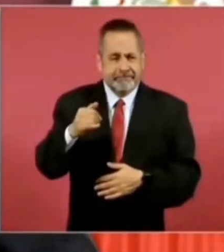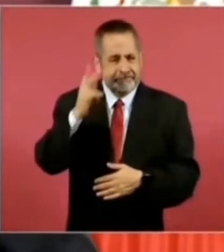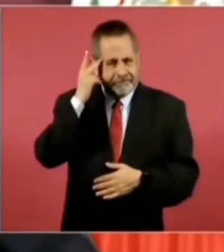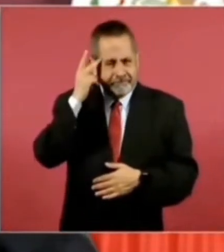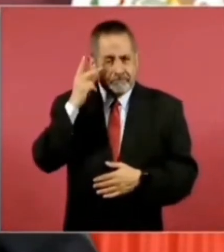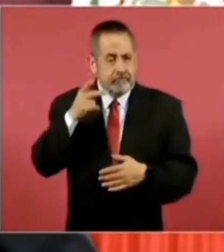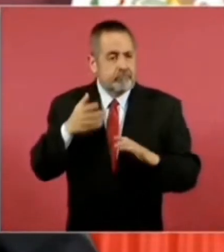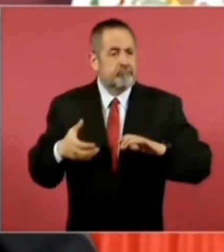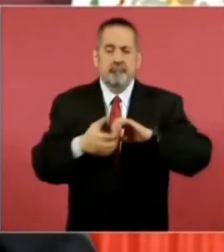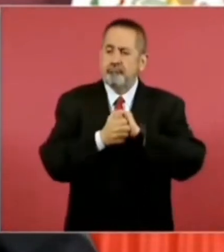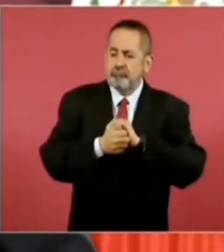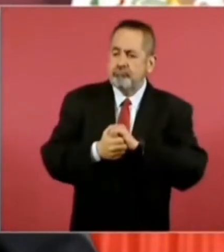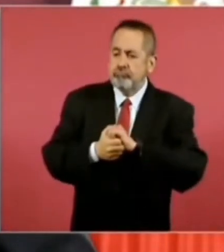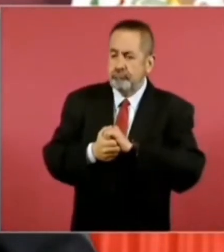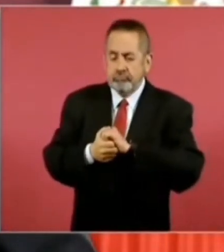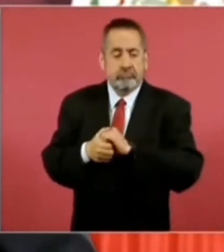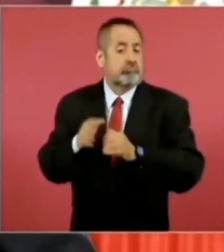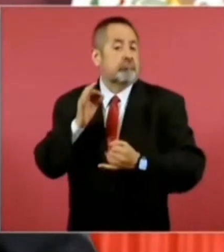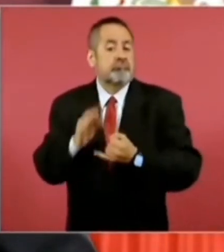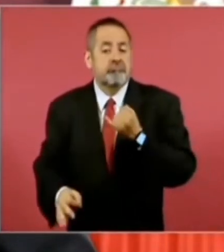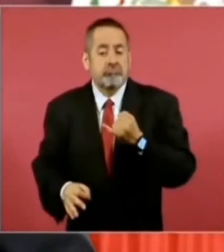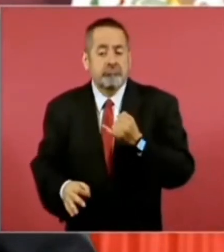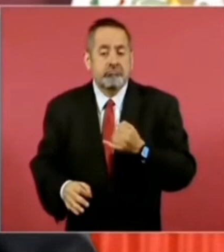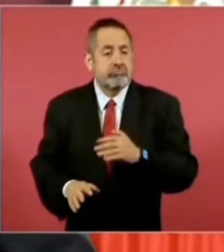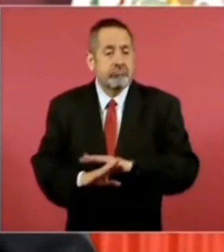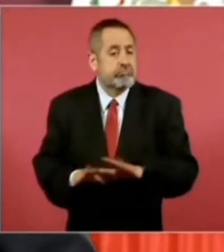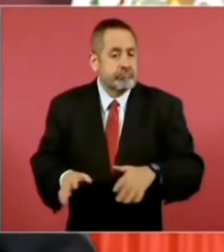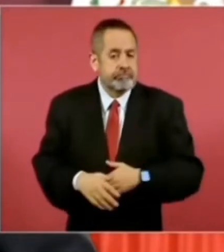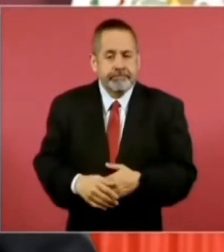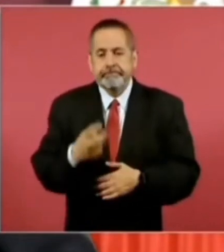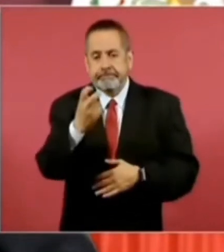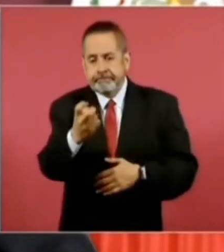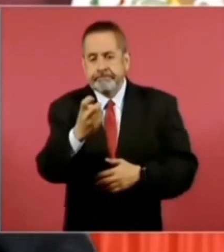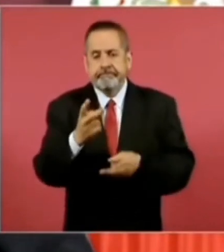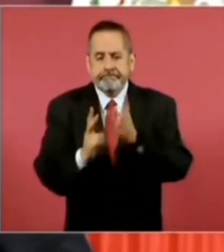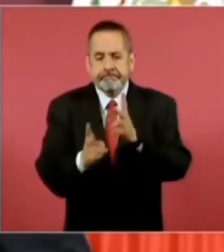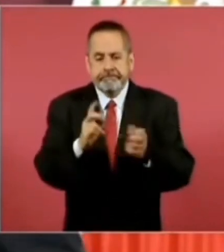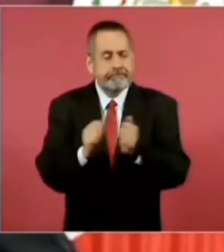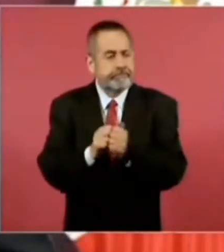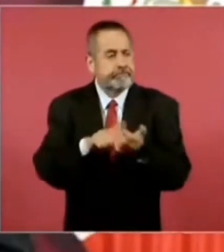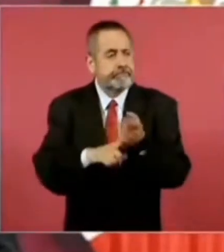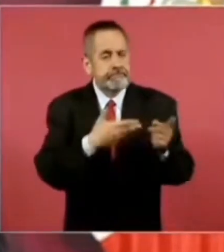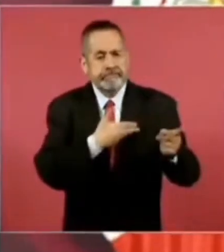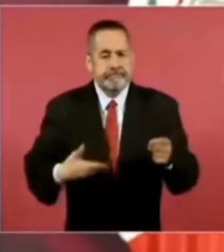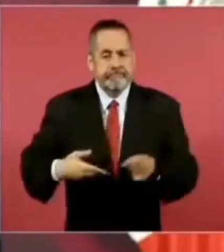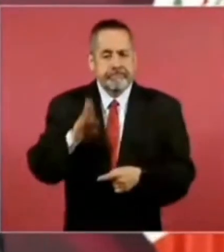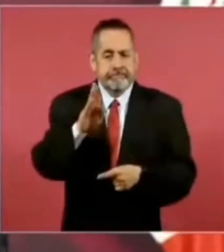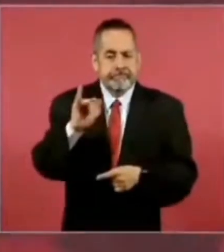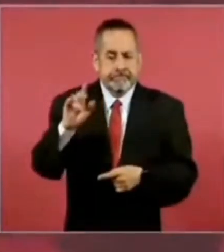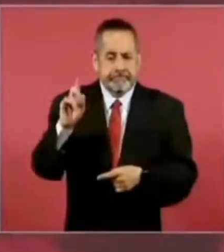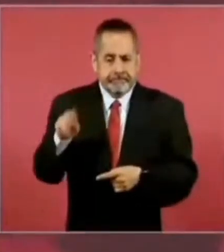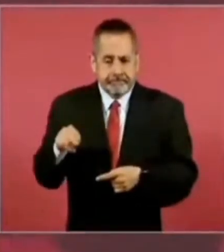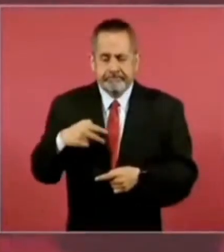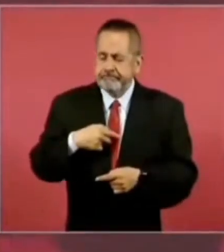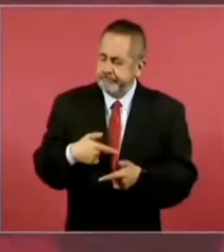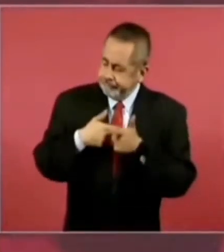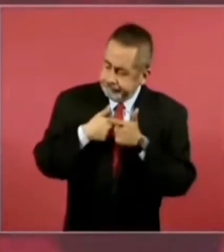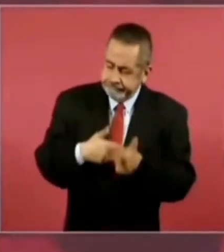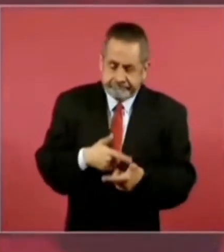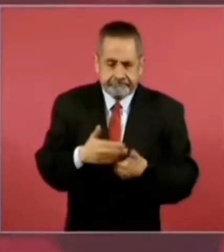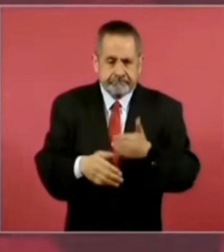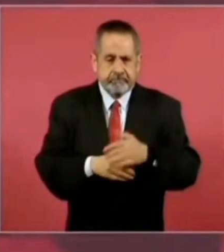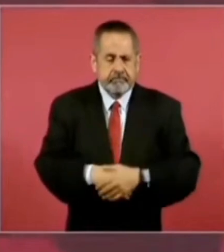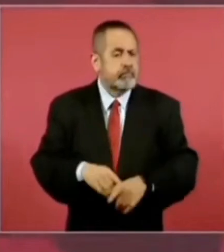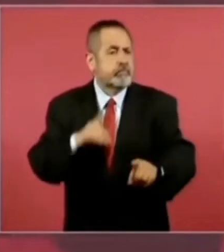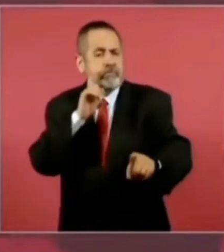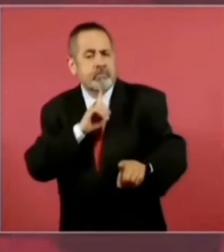le hablé al presidente Biden y voy a seguir insistiendo. ¿Eso